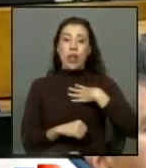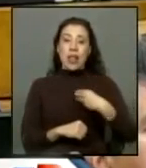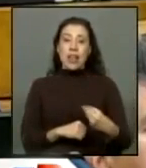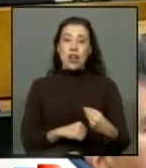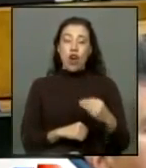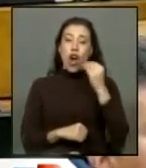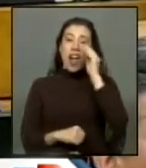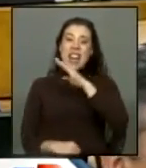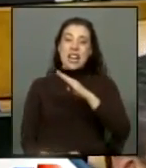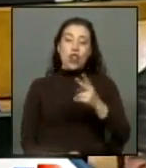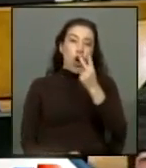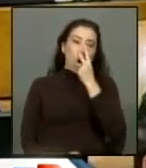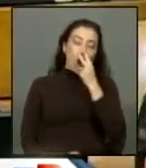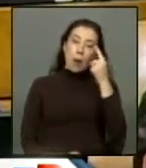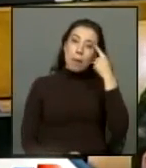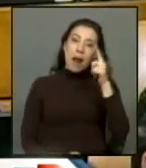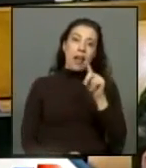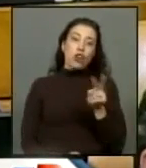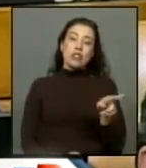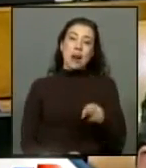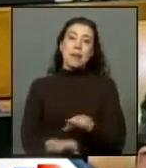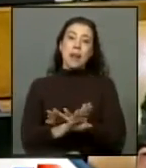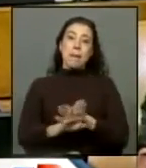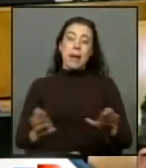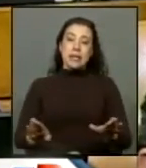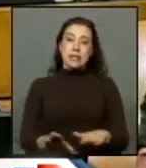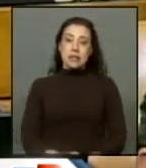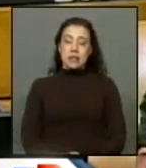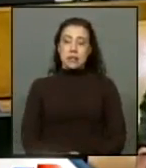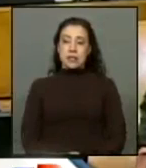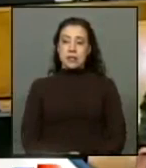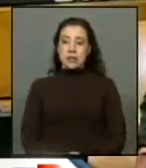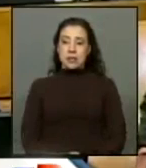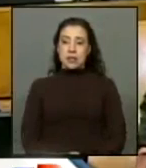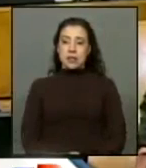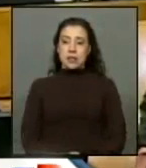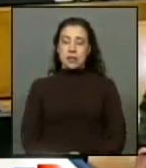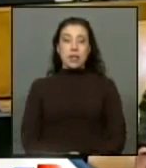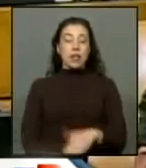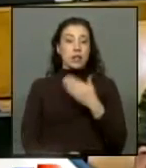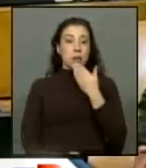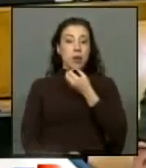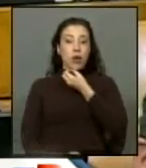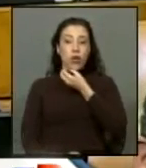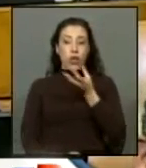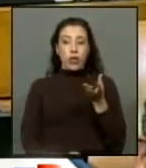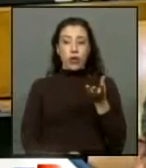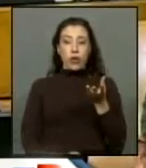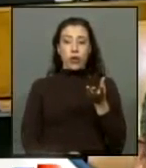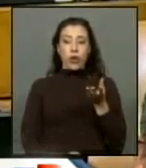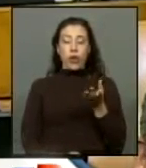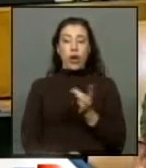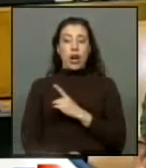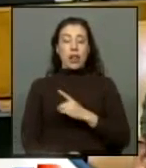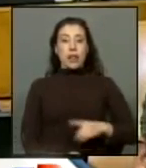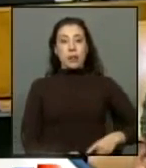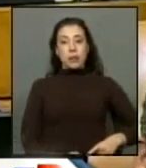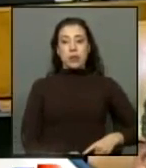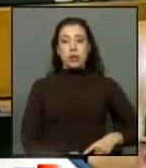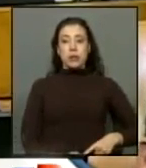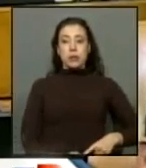la conozcan para que no se vuelva a repetir lo ha señalado mi colega